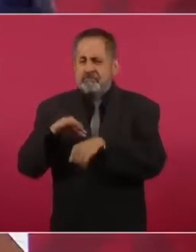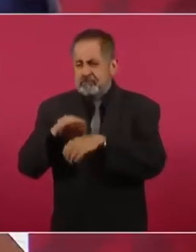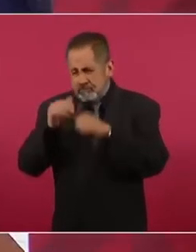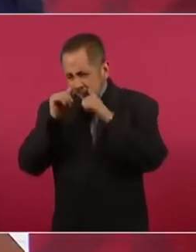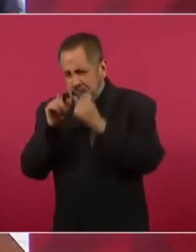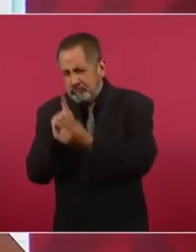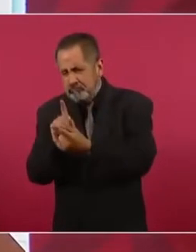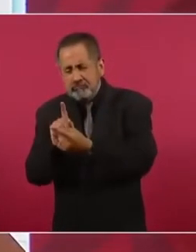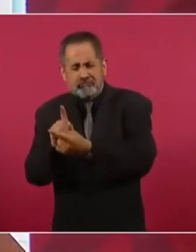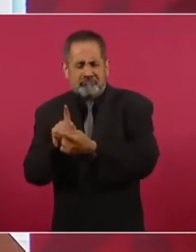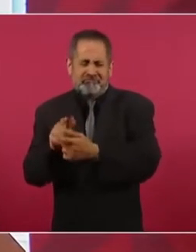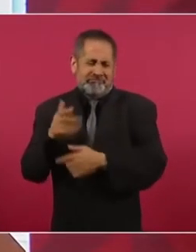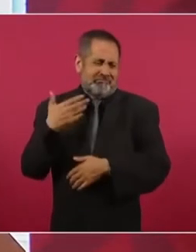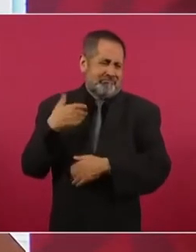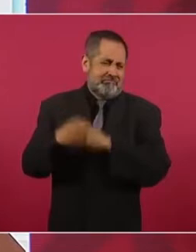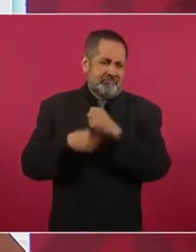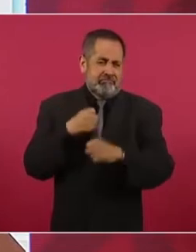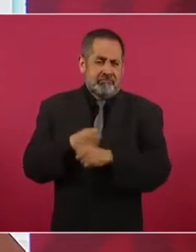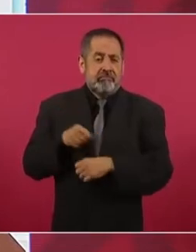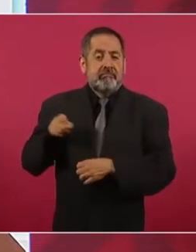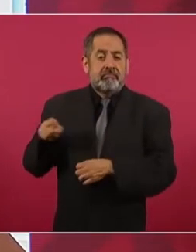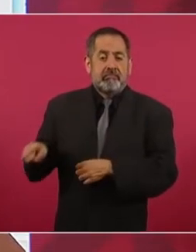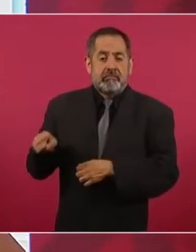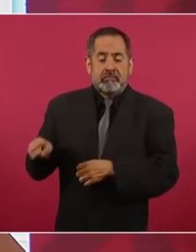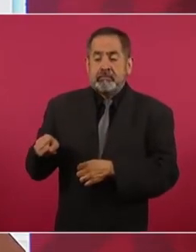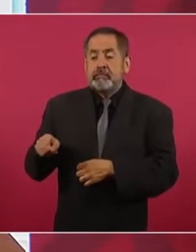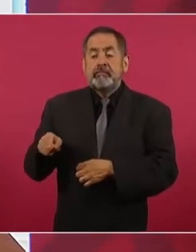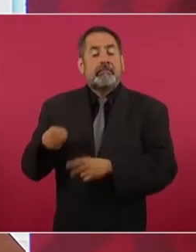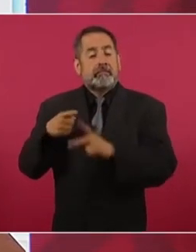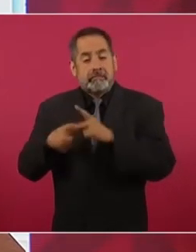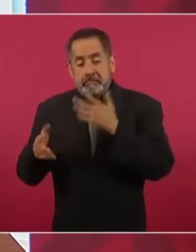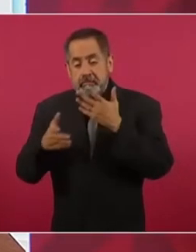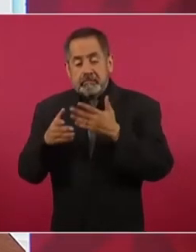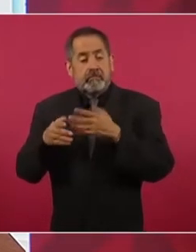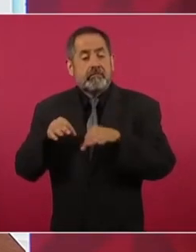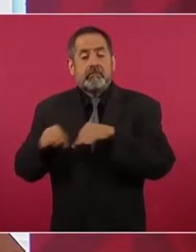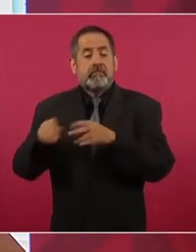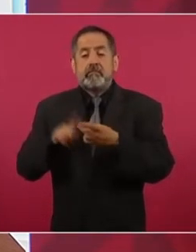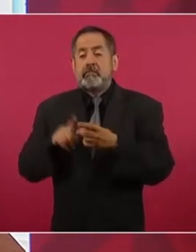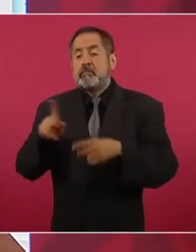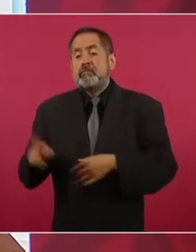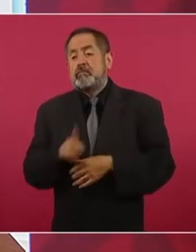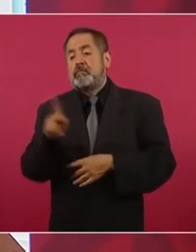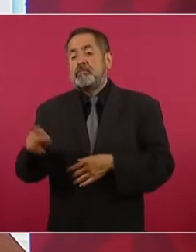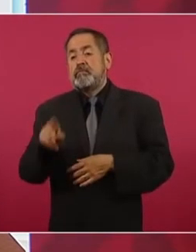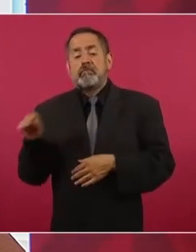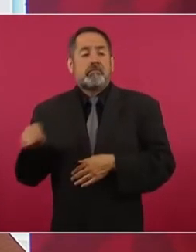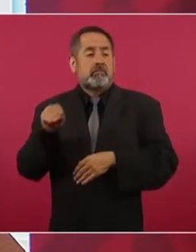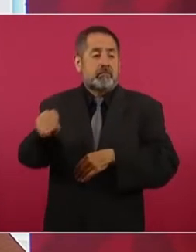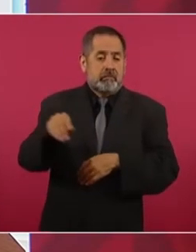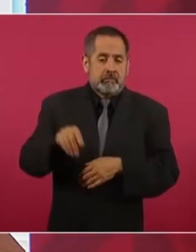a trabajar como pasante en el medio rural, y el investigador